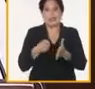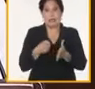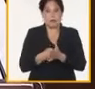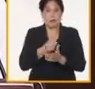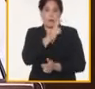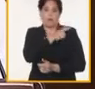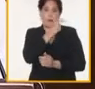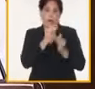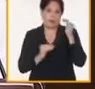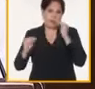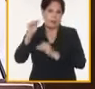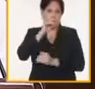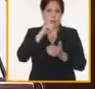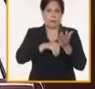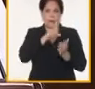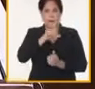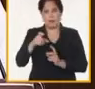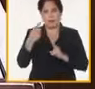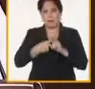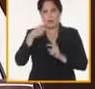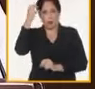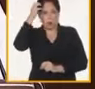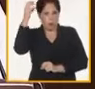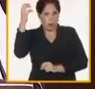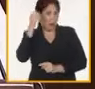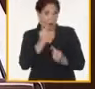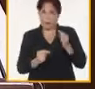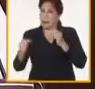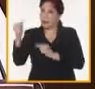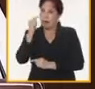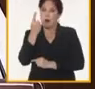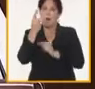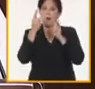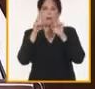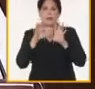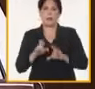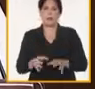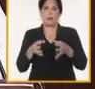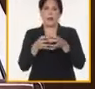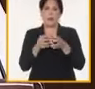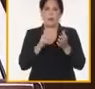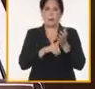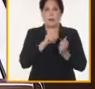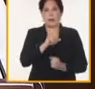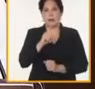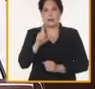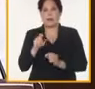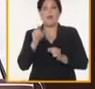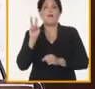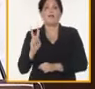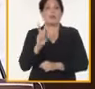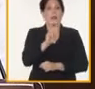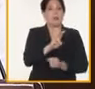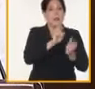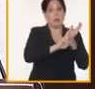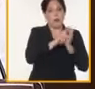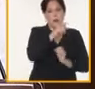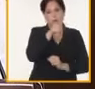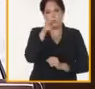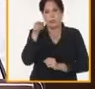máximos dirigentes del partido y el gobierno, en particular del primer secretario del Comité Central, en las visitas a provincias,